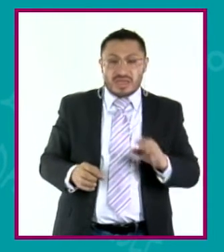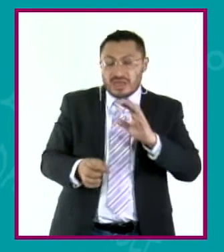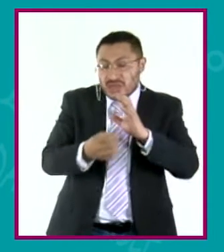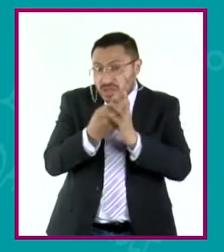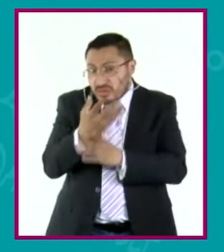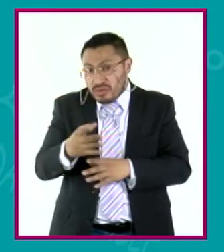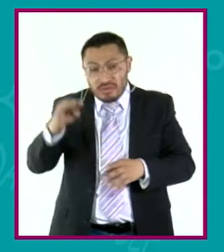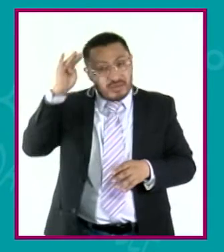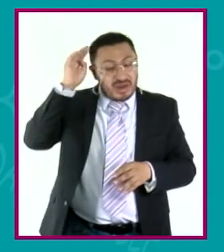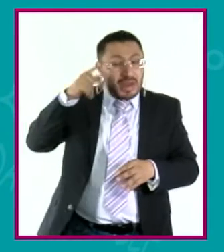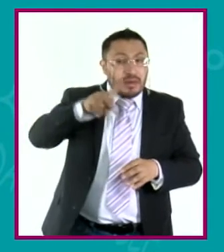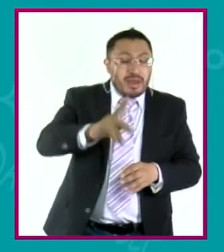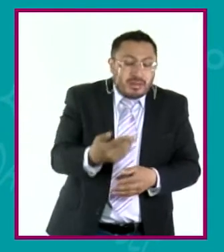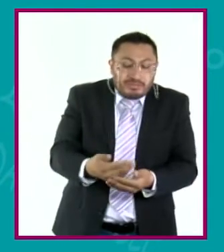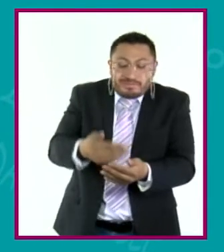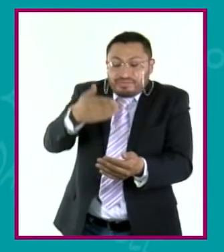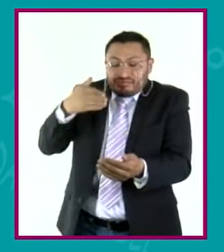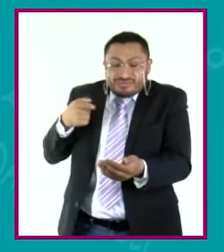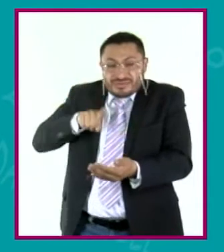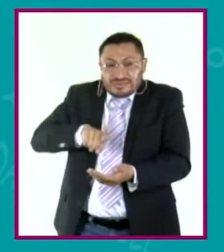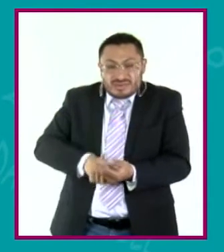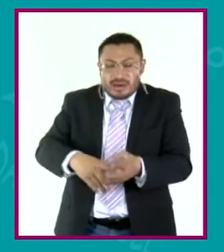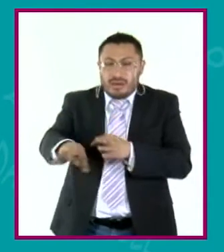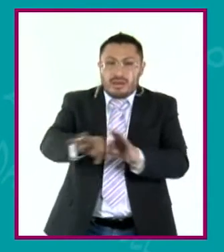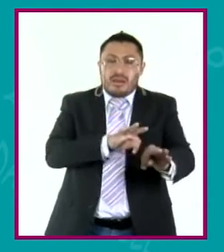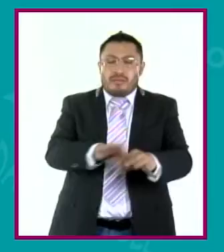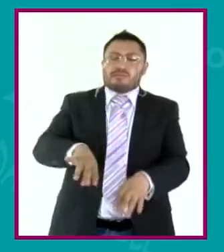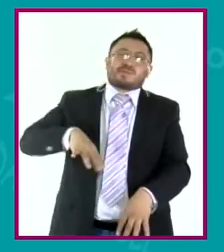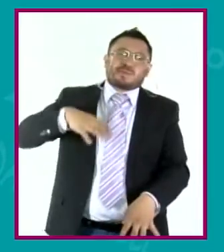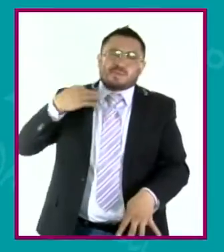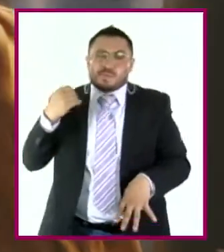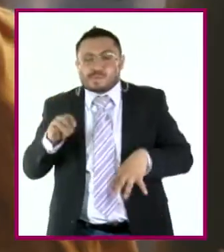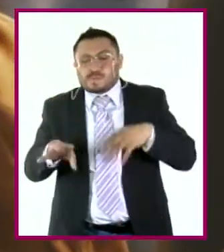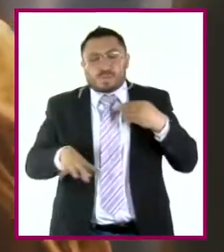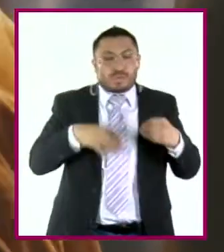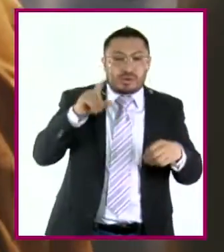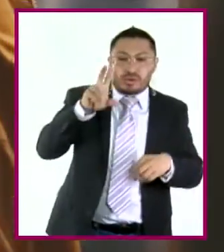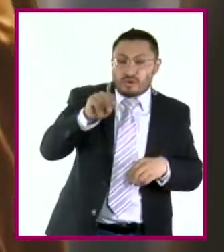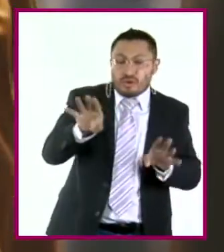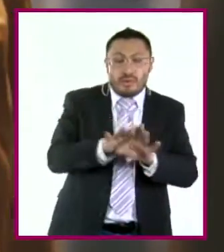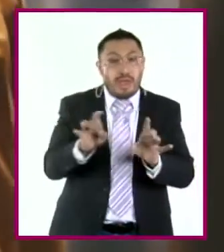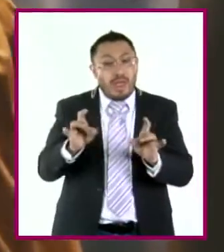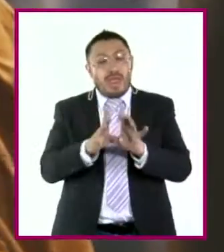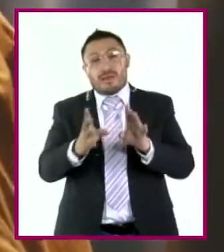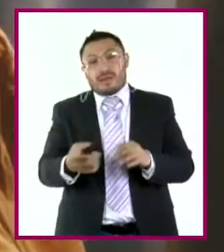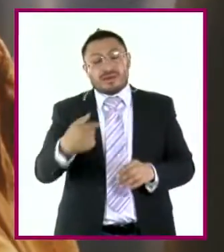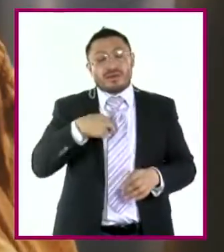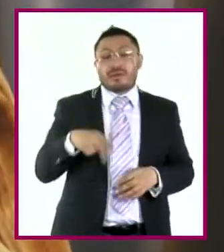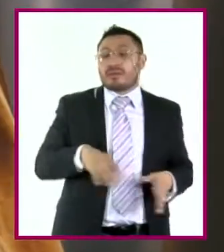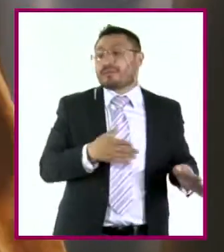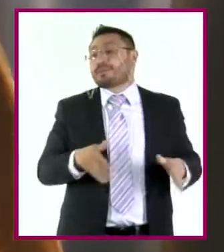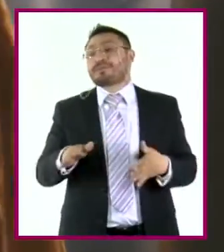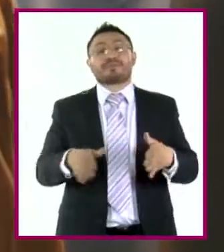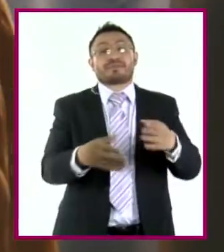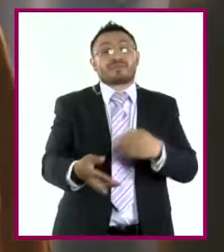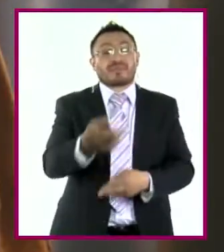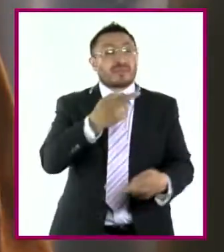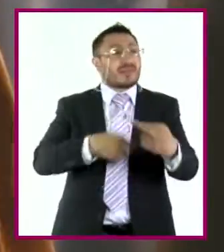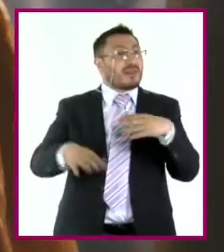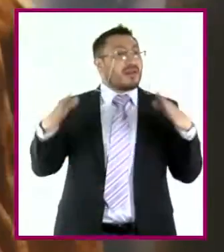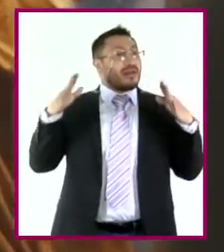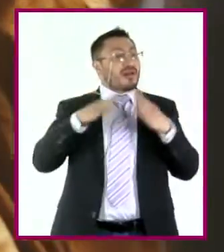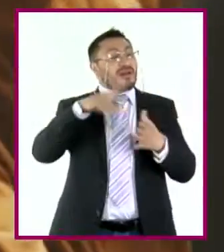lleva atrás mucho trabajo. La creatividad no es un chispazo divino que si yo estoy caminando, regreso a mi casa y hago un cuadro como Van Gogh.